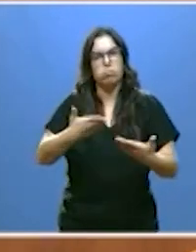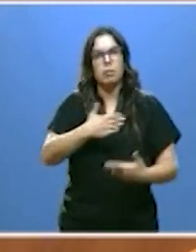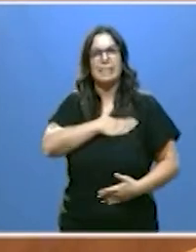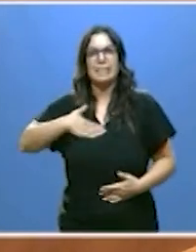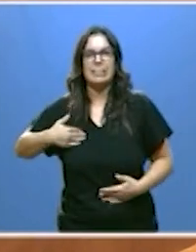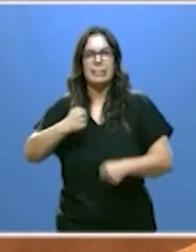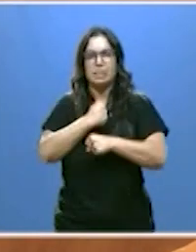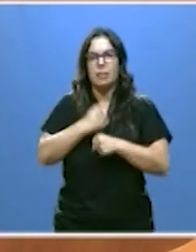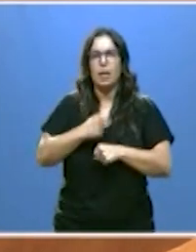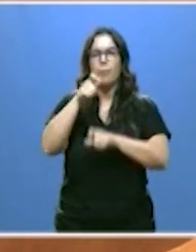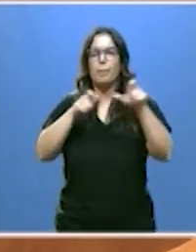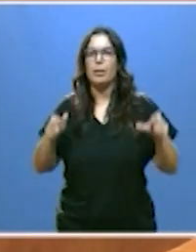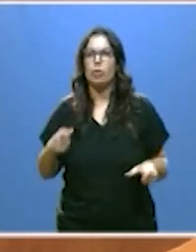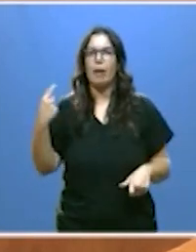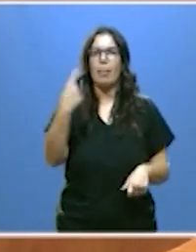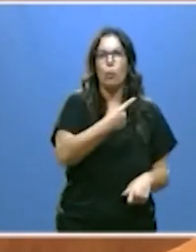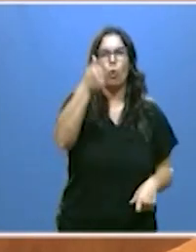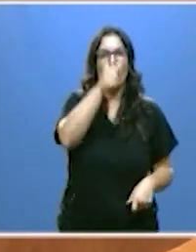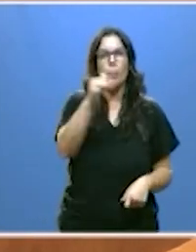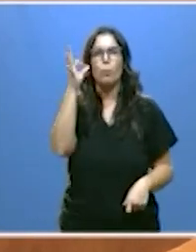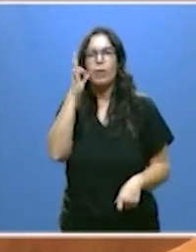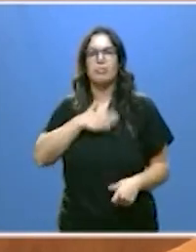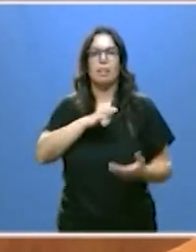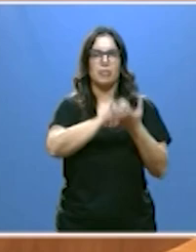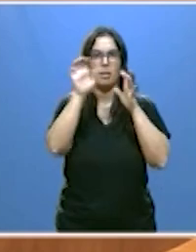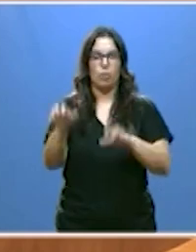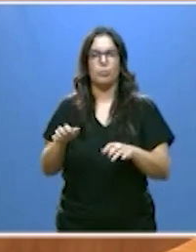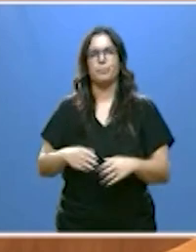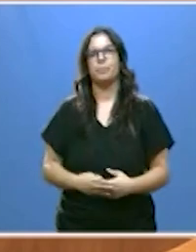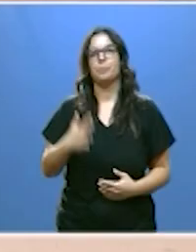cada persona de cada mujer y de cada hombre de Castilla y León